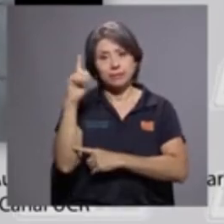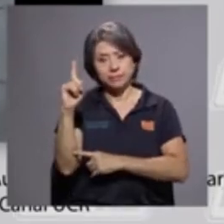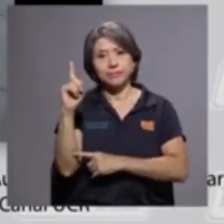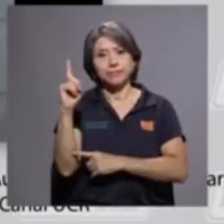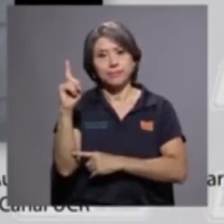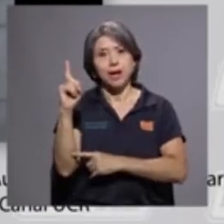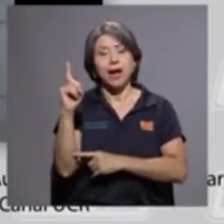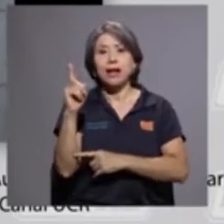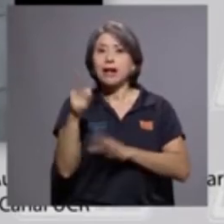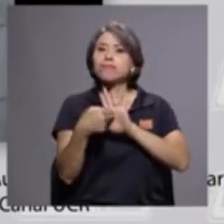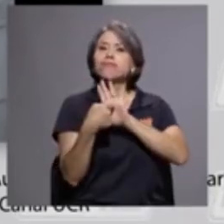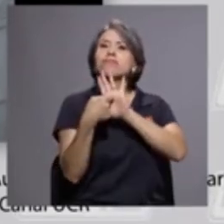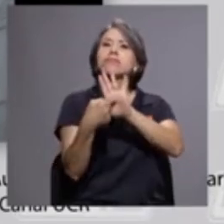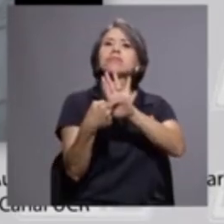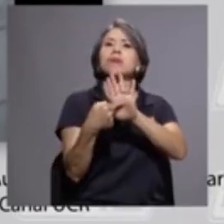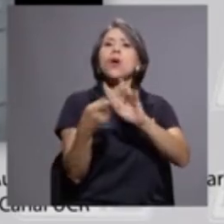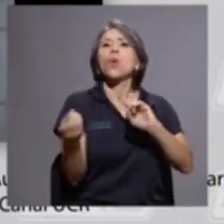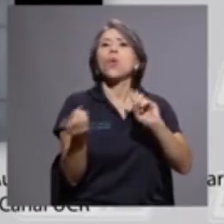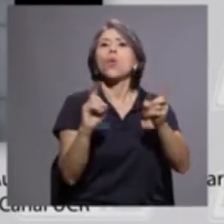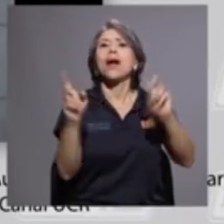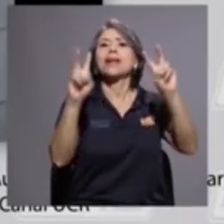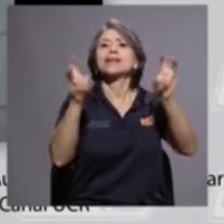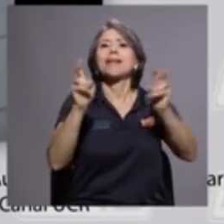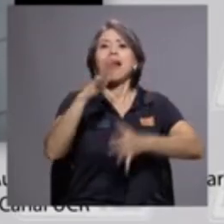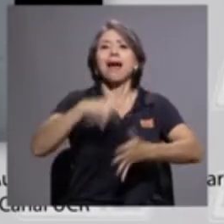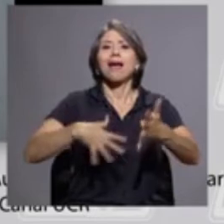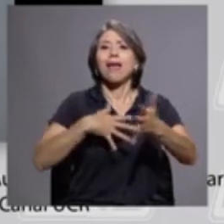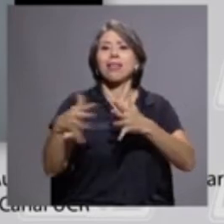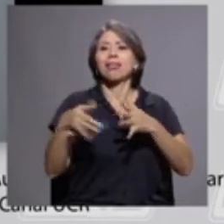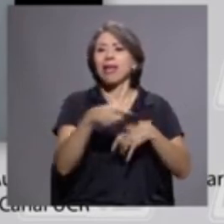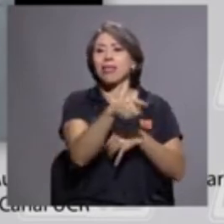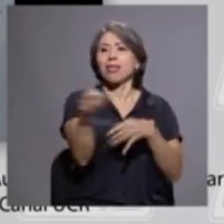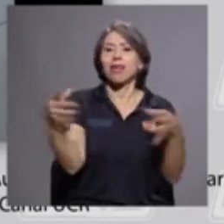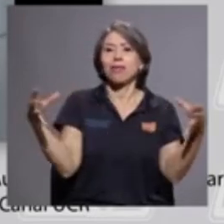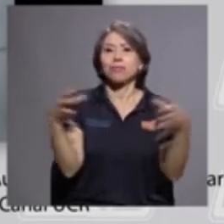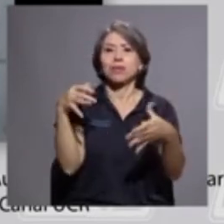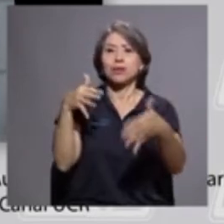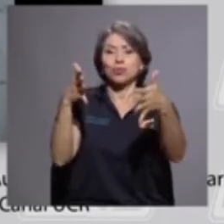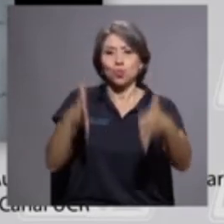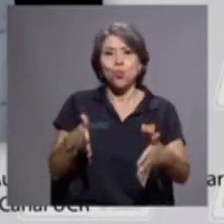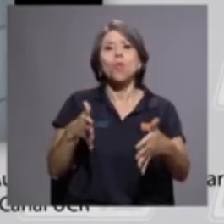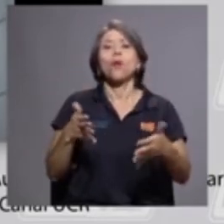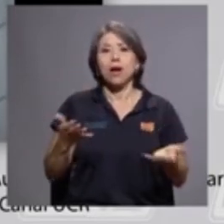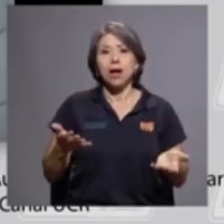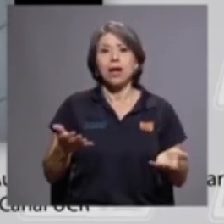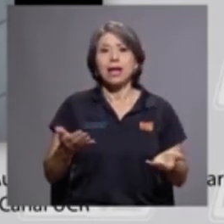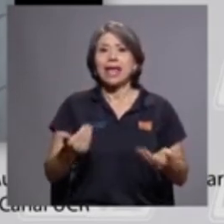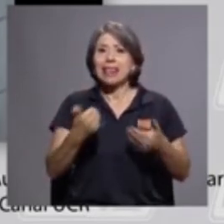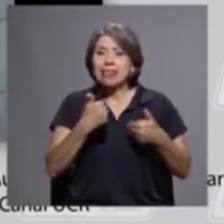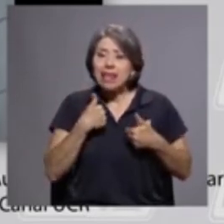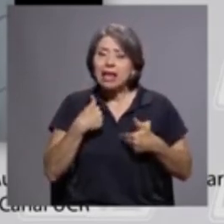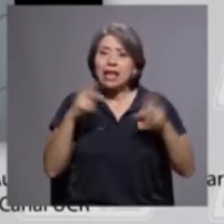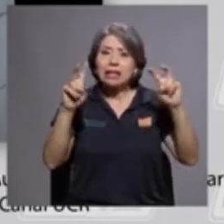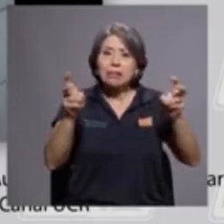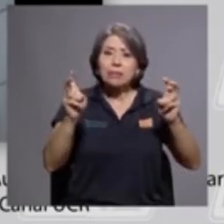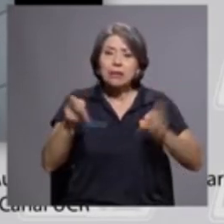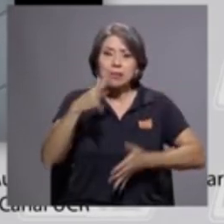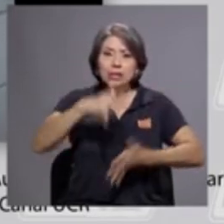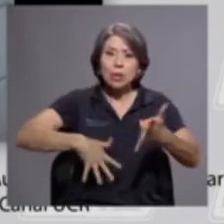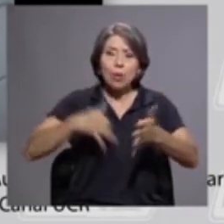dejar clara cuál es la agenda del movimiento que está haciendo la toma. En este caso, el movimiento estudiantil, que tiene una agenda muy clara,